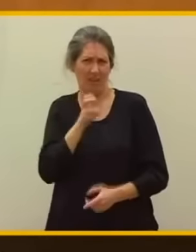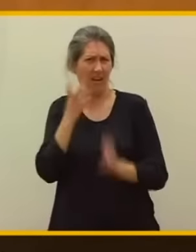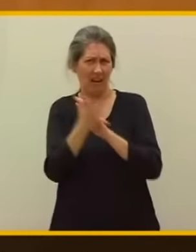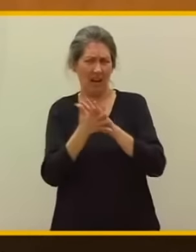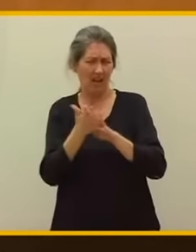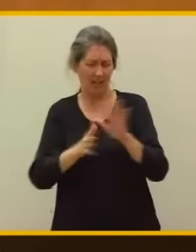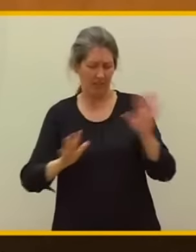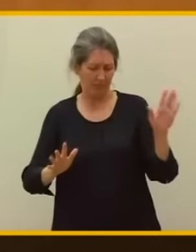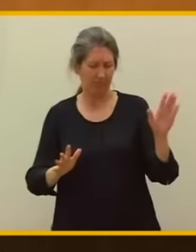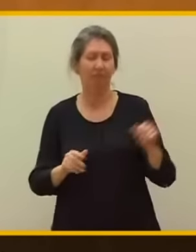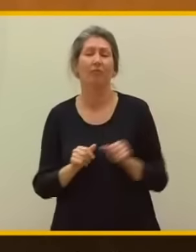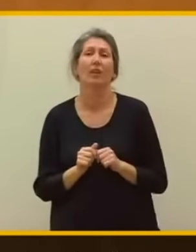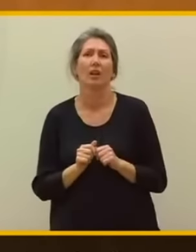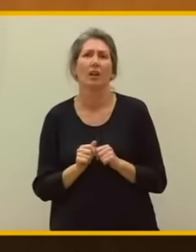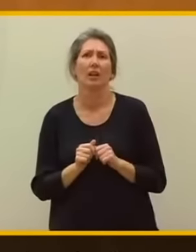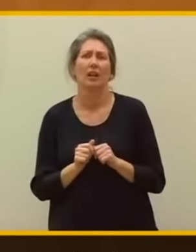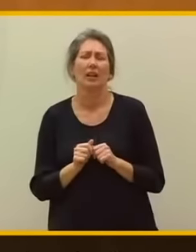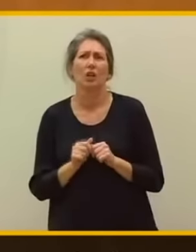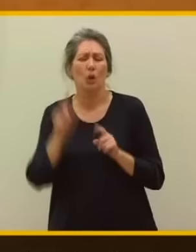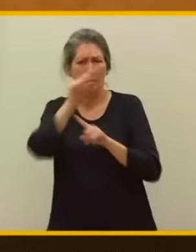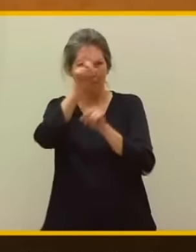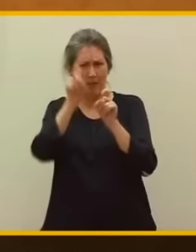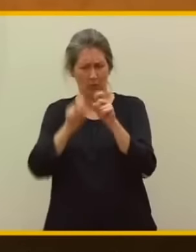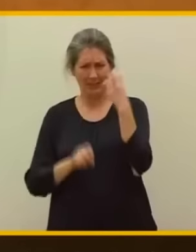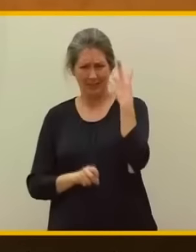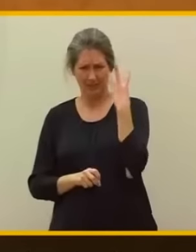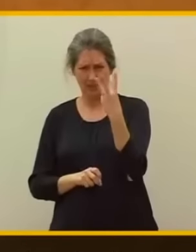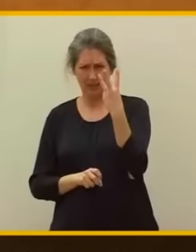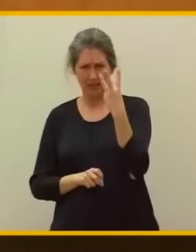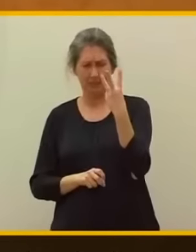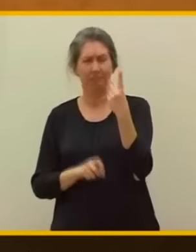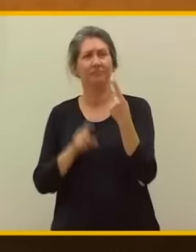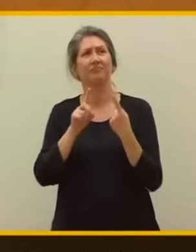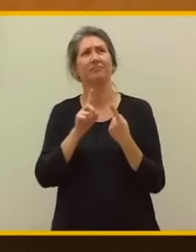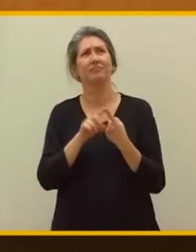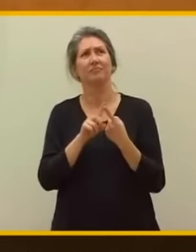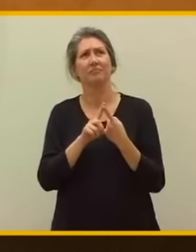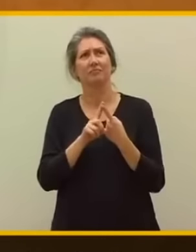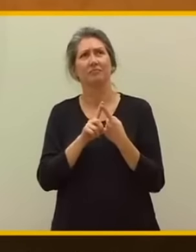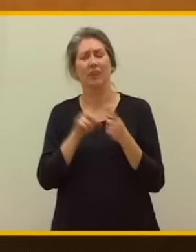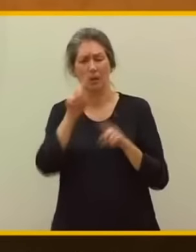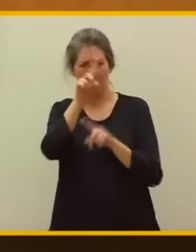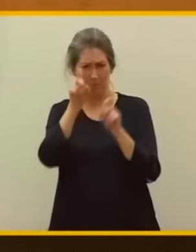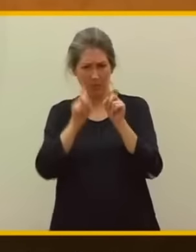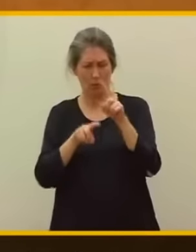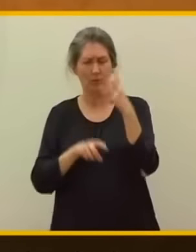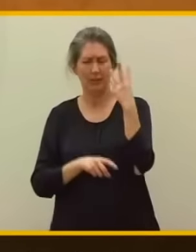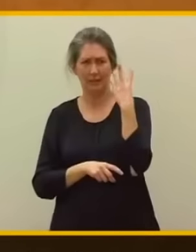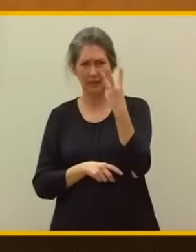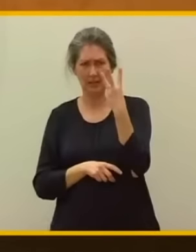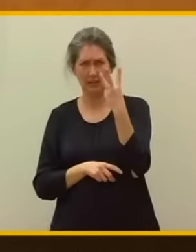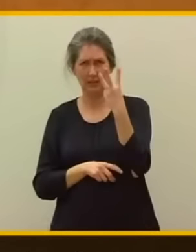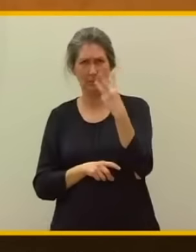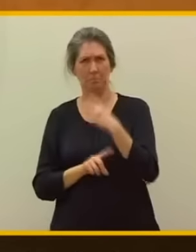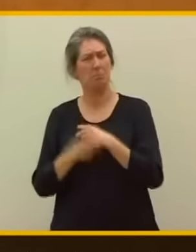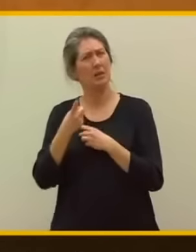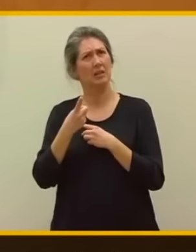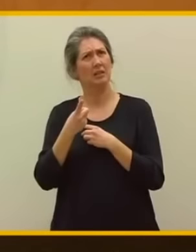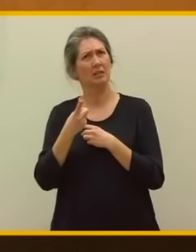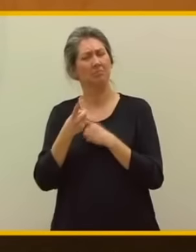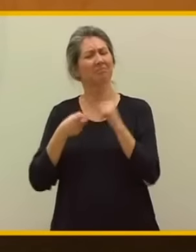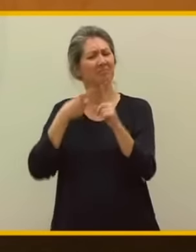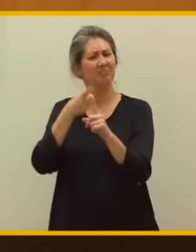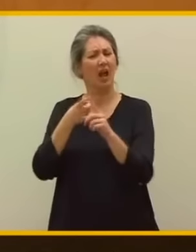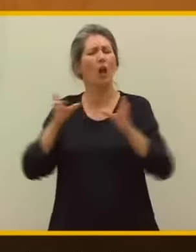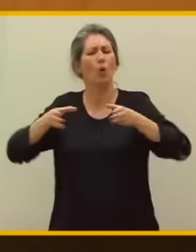aquí, tres preguntas. Tenemos que hacerle tres preguntas. Principalmente al Partido Popular.